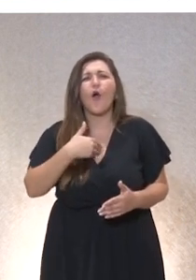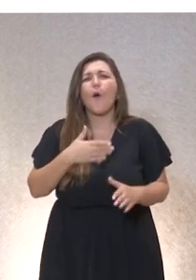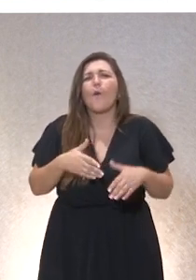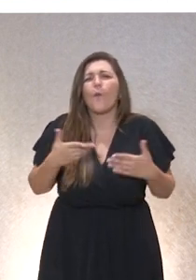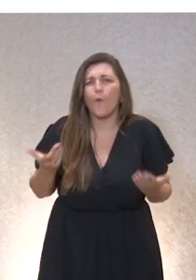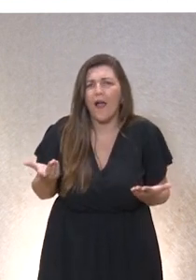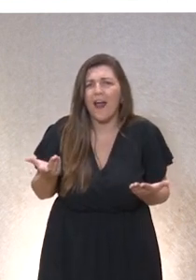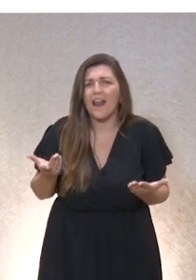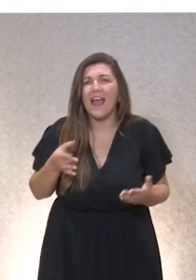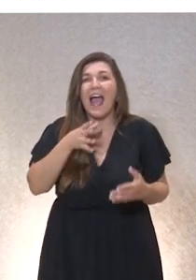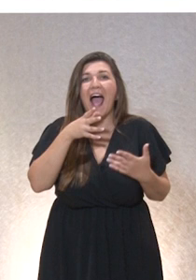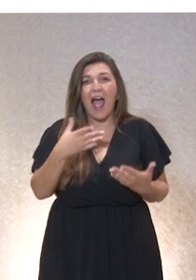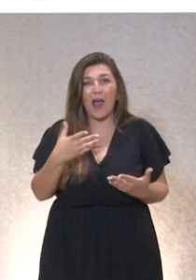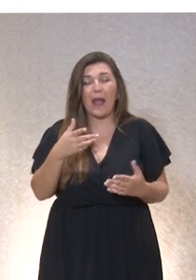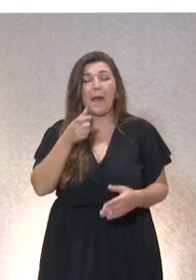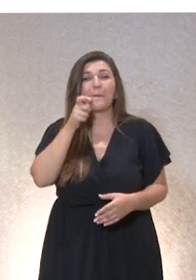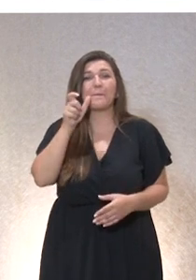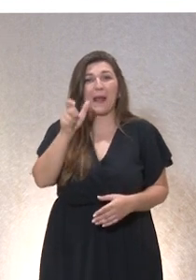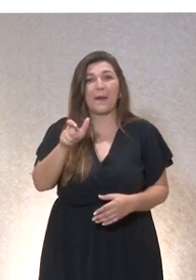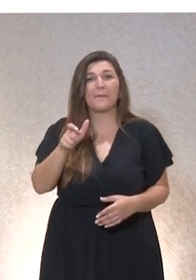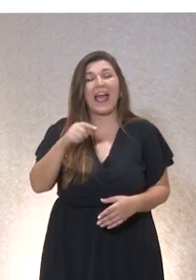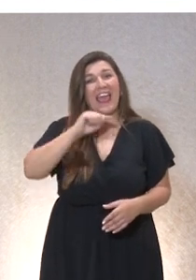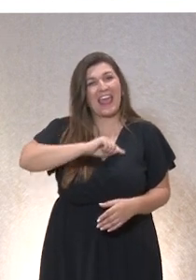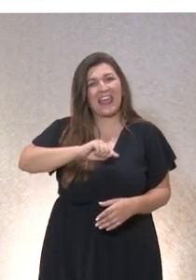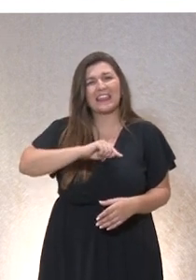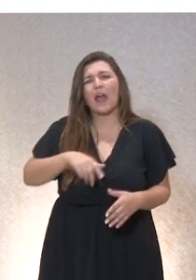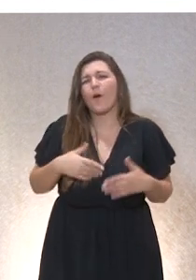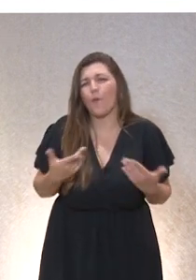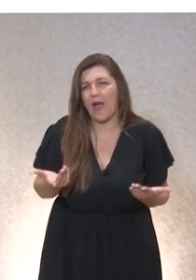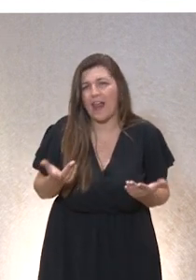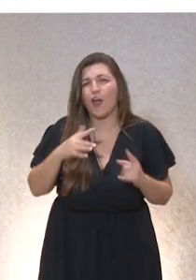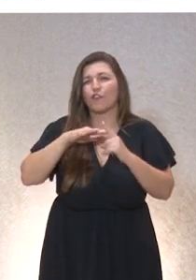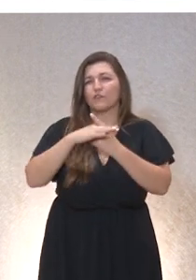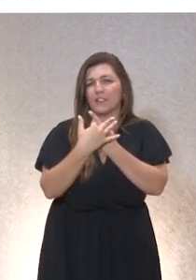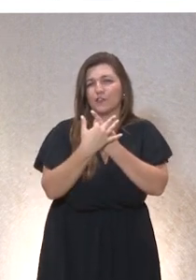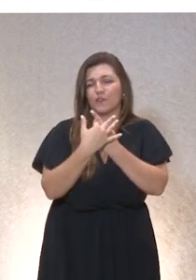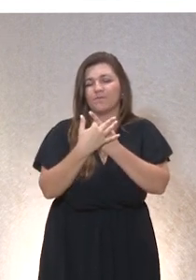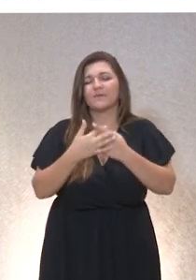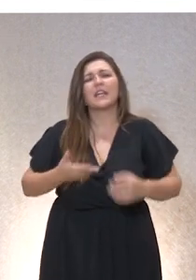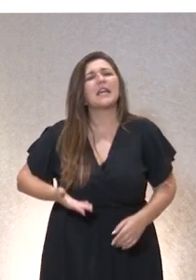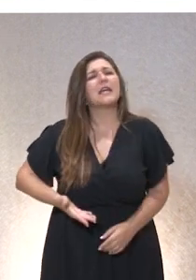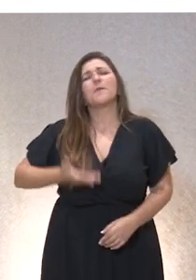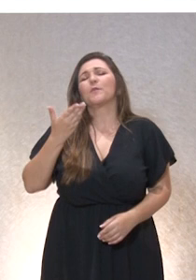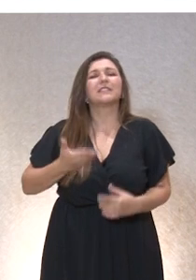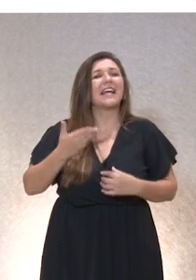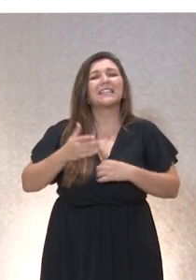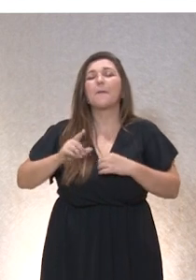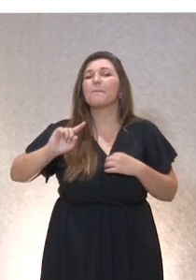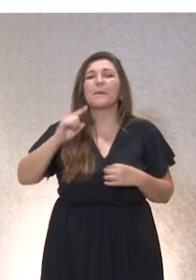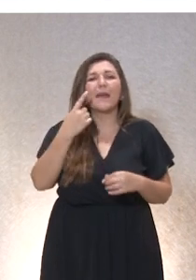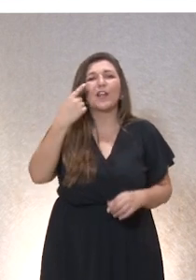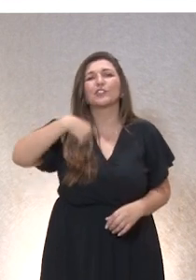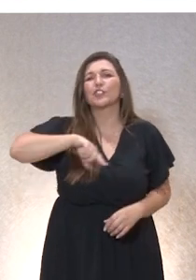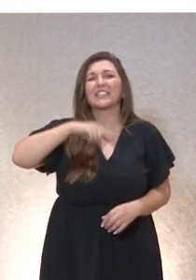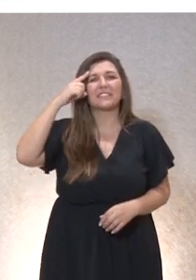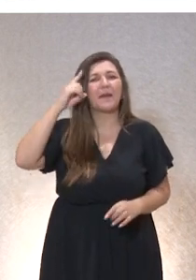por ética en este momento y en este contexto. Yo creo que es importante, en primer lugar, tener claro qué estamos hablando,